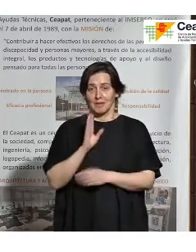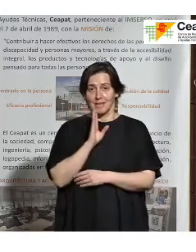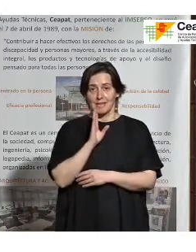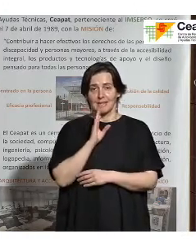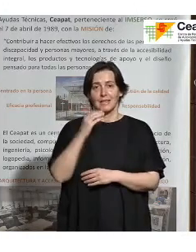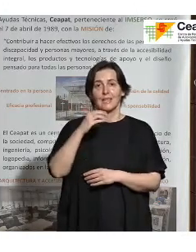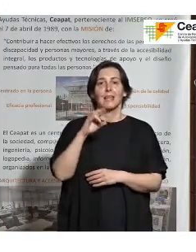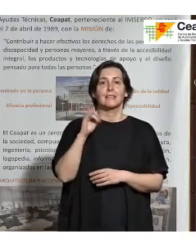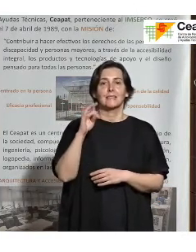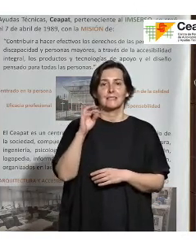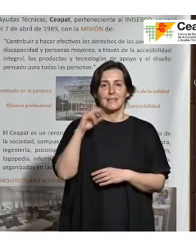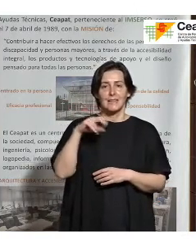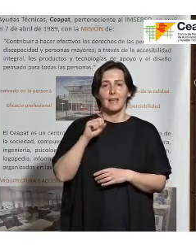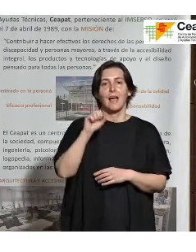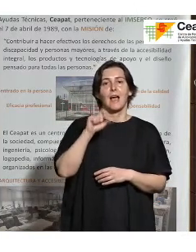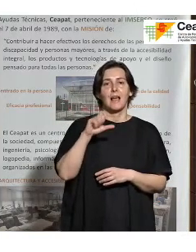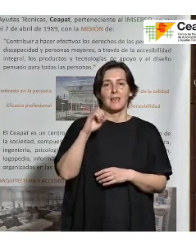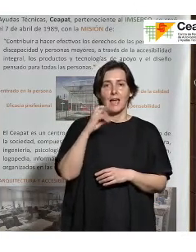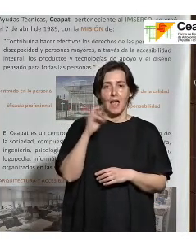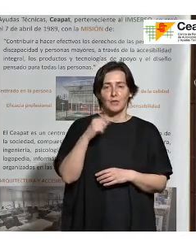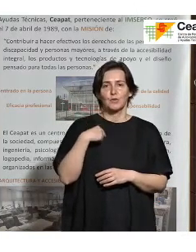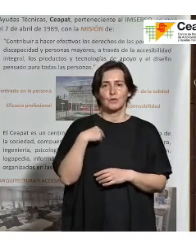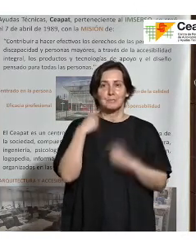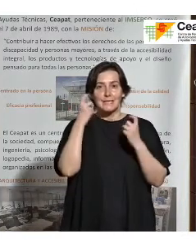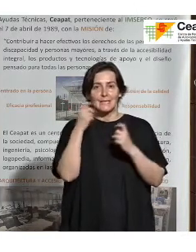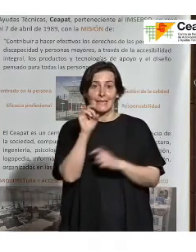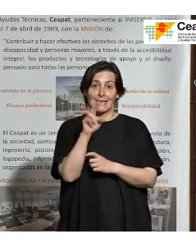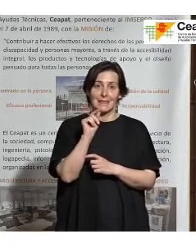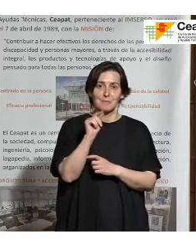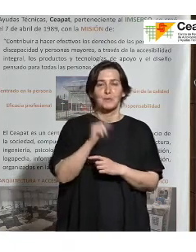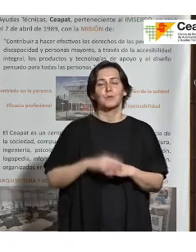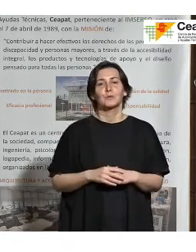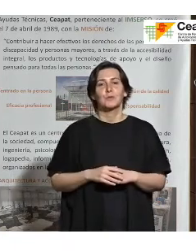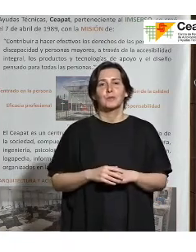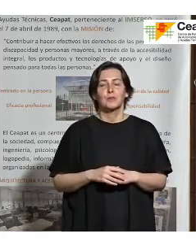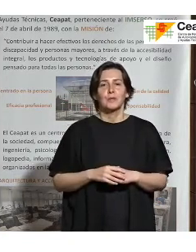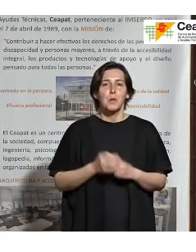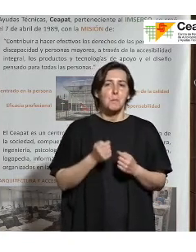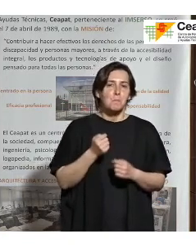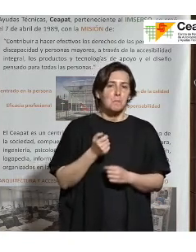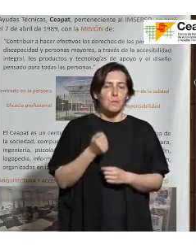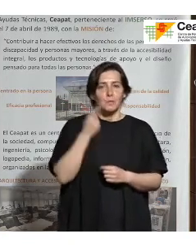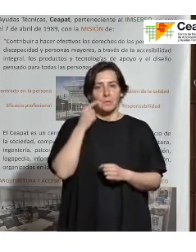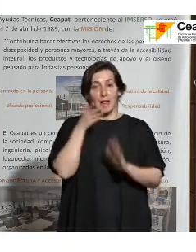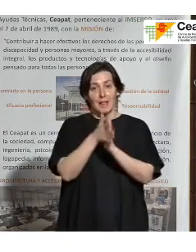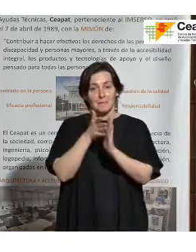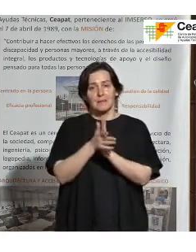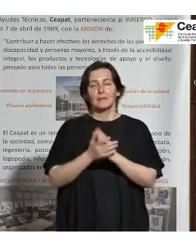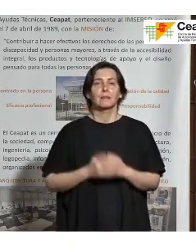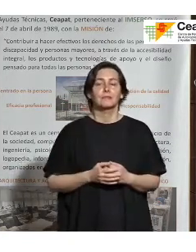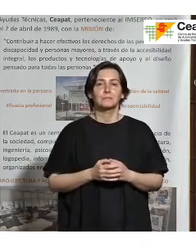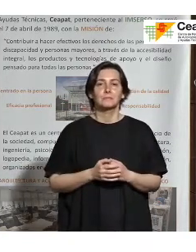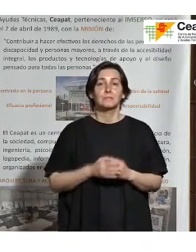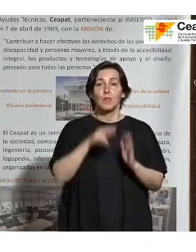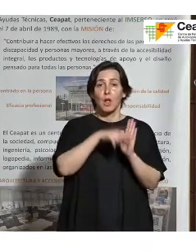Cristina y Alejandro, voy a intentar en los 15 minutos que tengo explicaros todo lo que